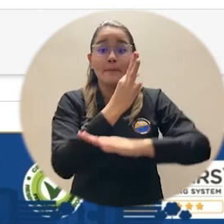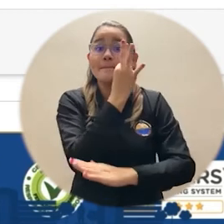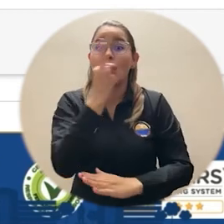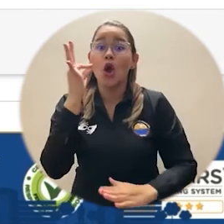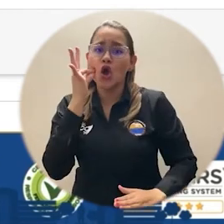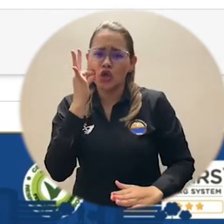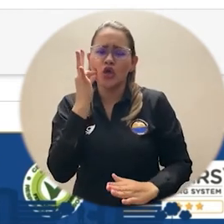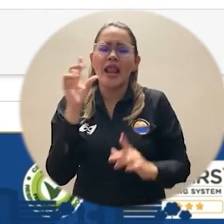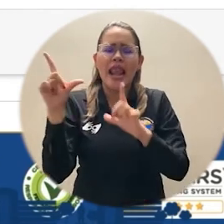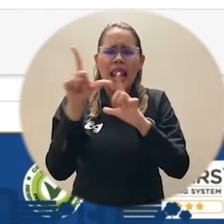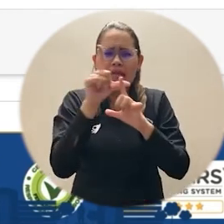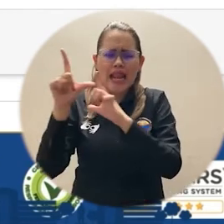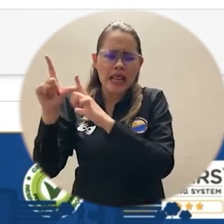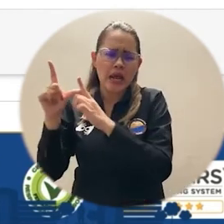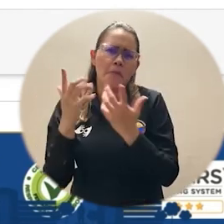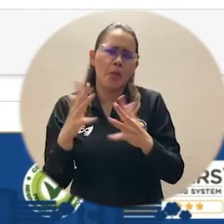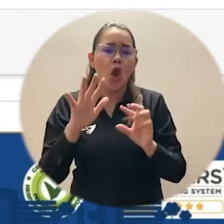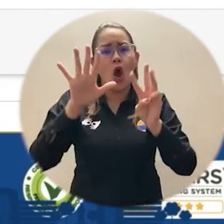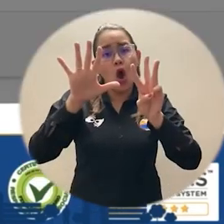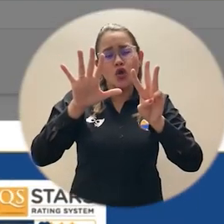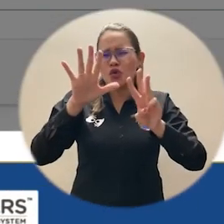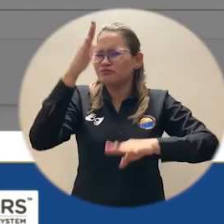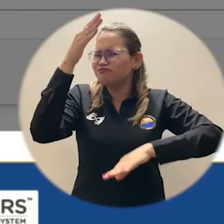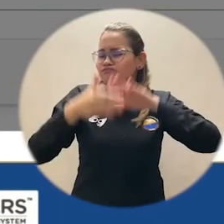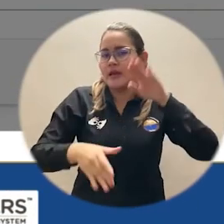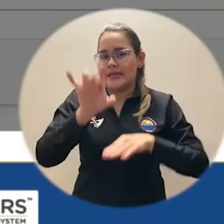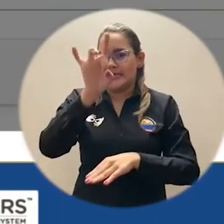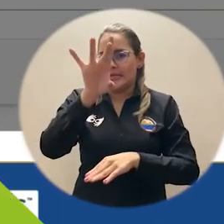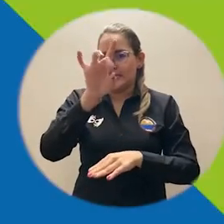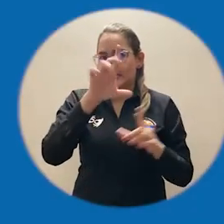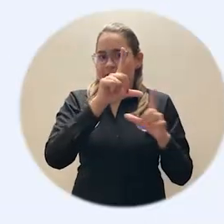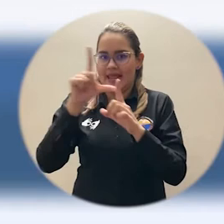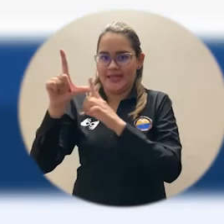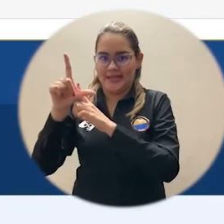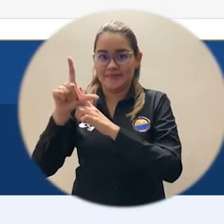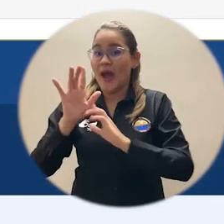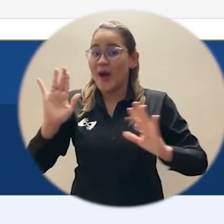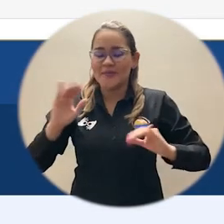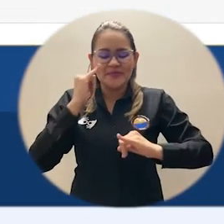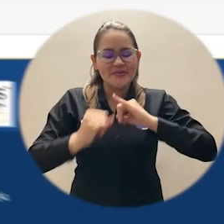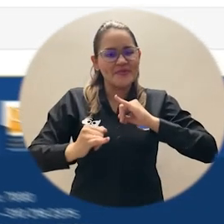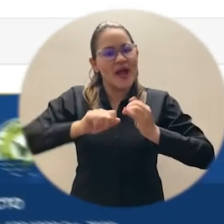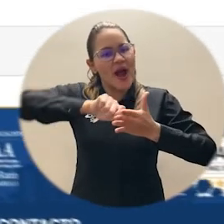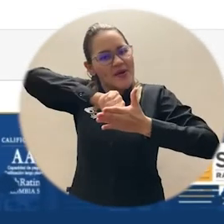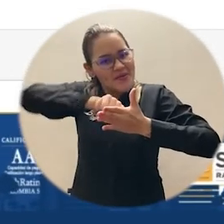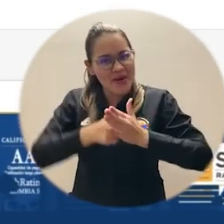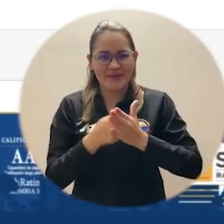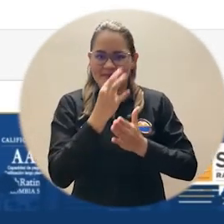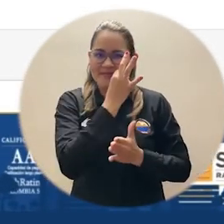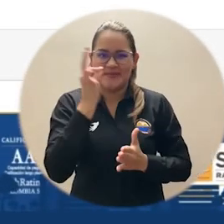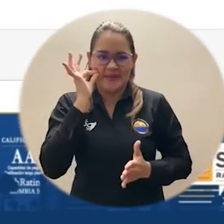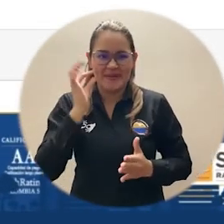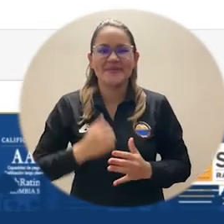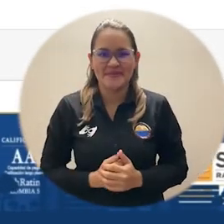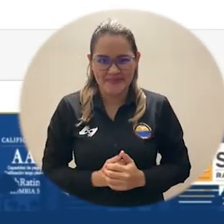caracteres y máxima de 15. Y por último guardamos nuestra nueva contraseña. Para poder ingresar,